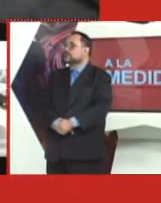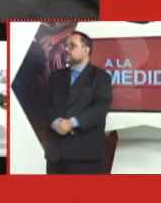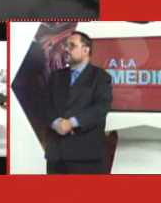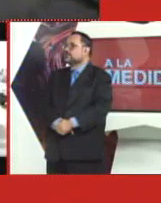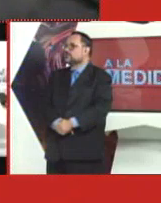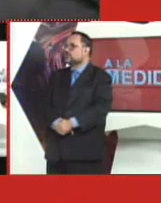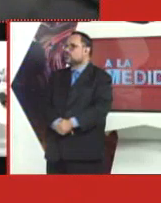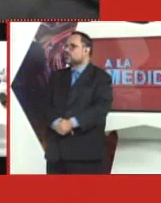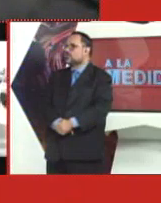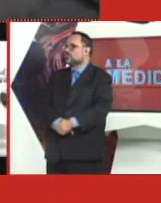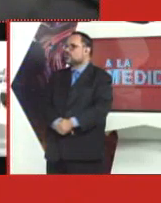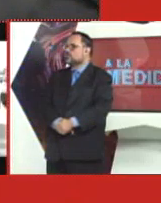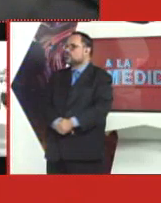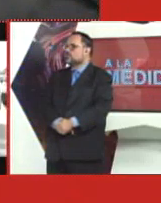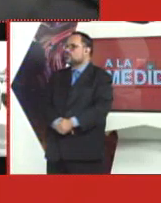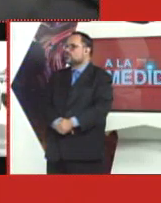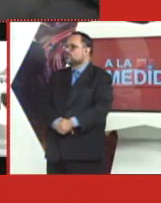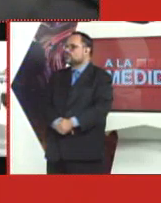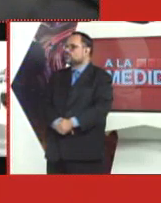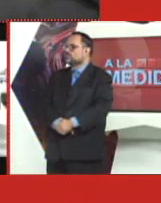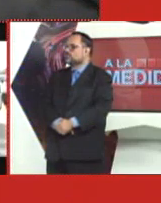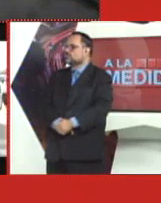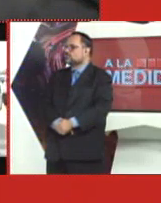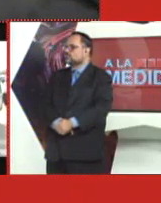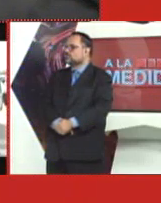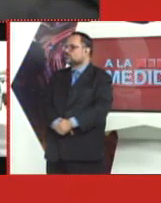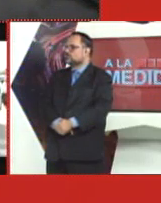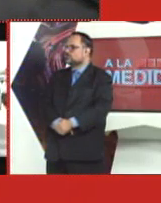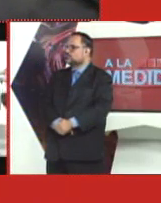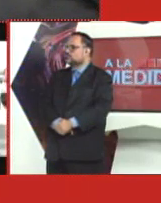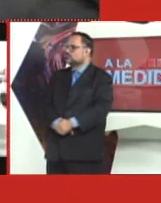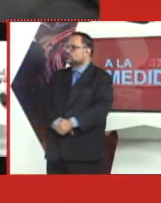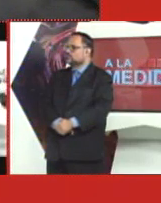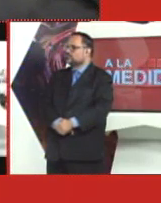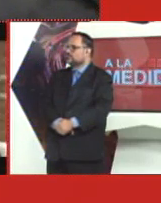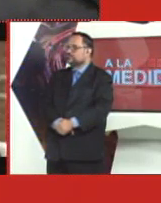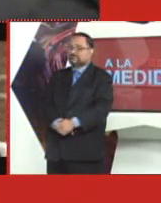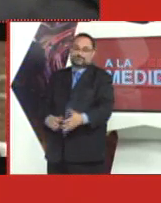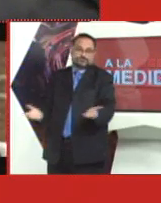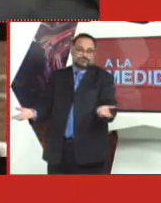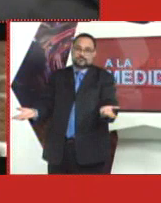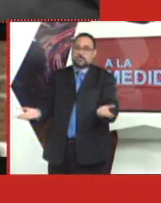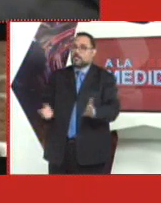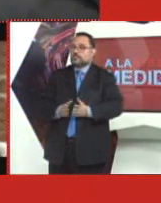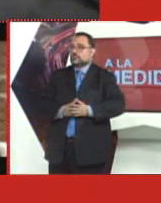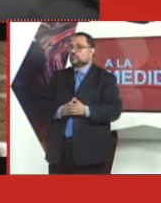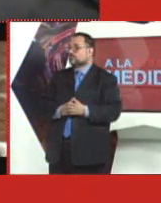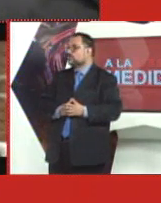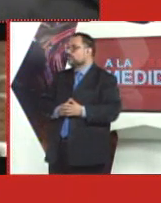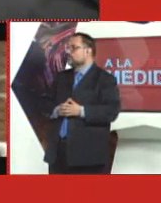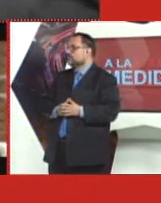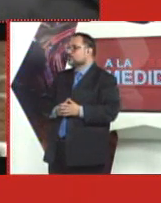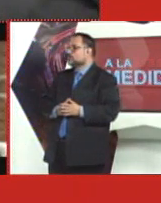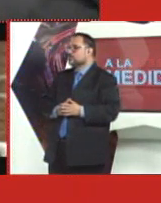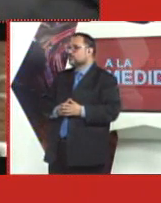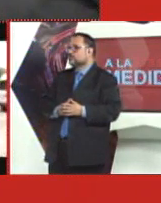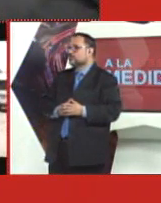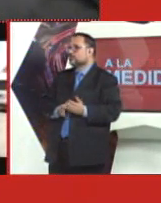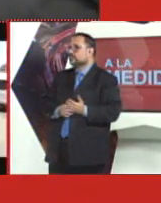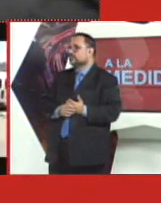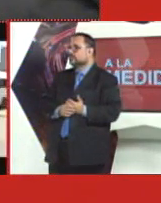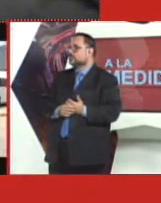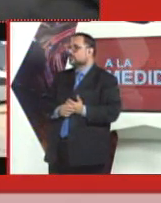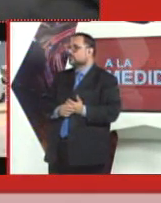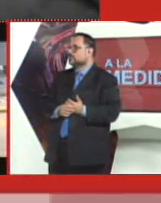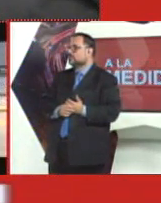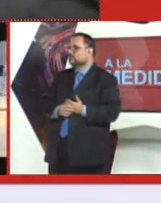diría, porque también me incluyo, pero hay algo muy importante, que si nosotros no cumplimos entonces con las disposiciones, con las